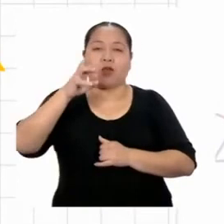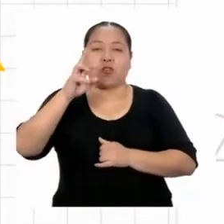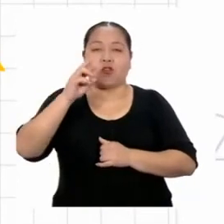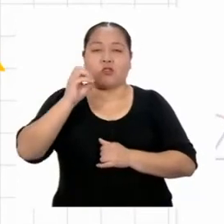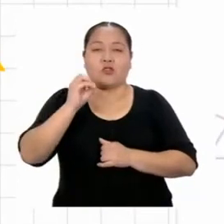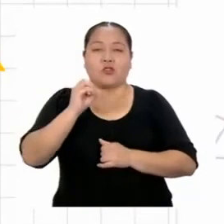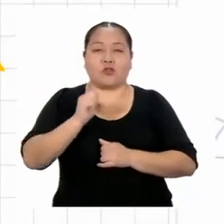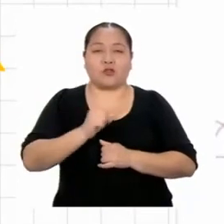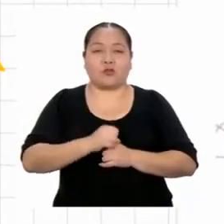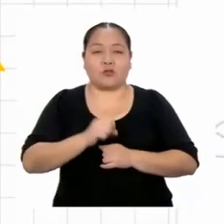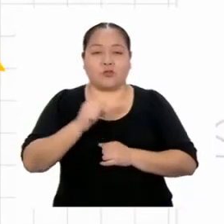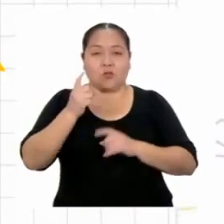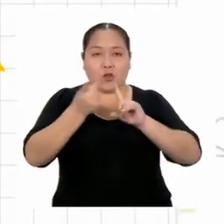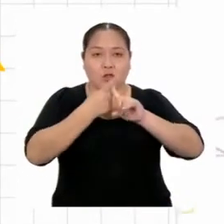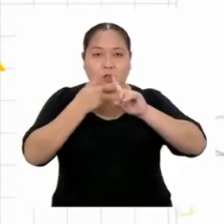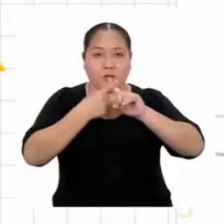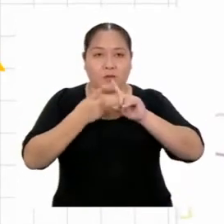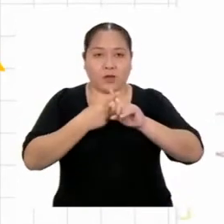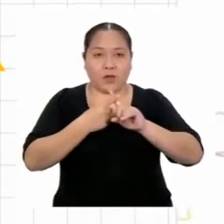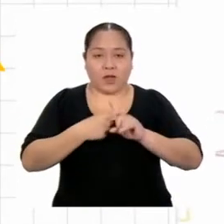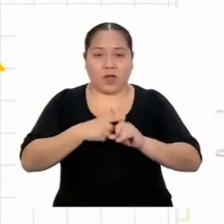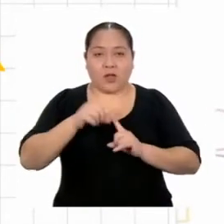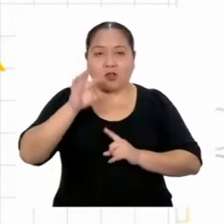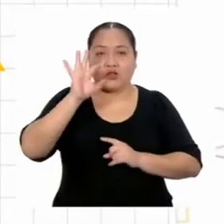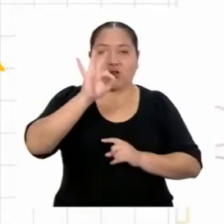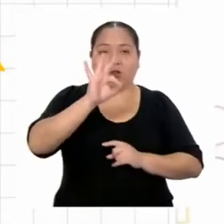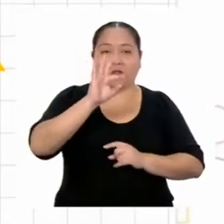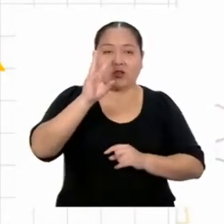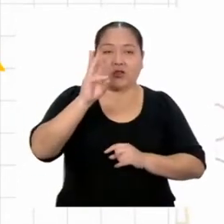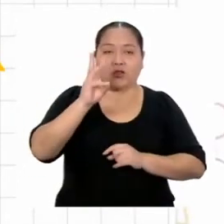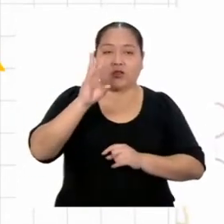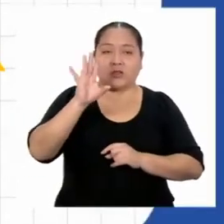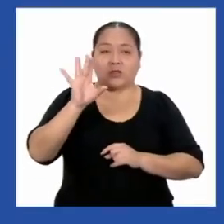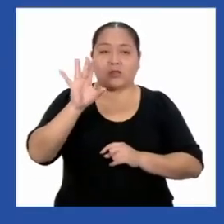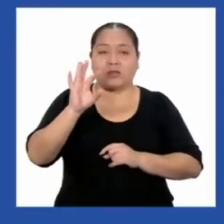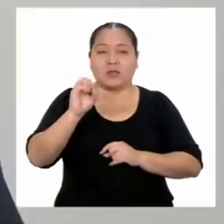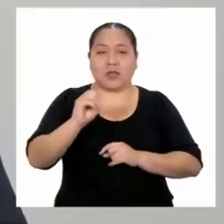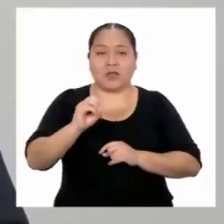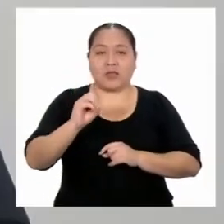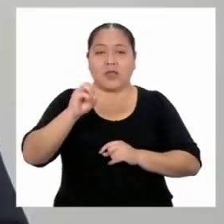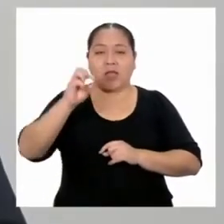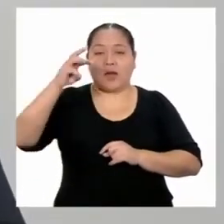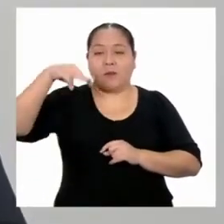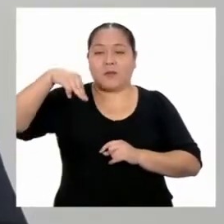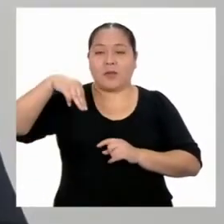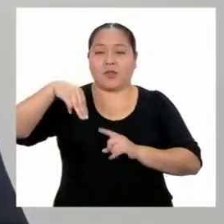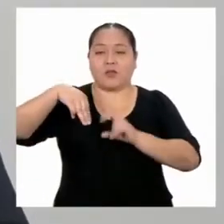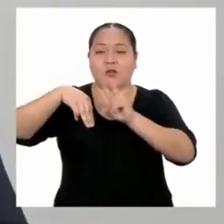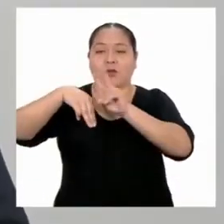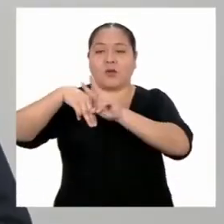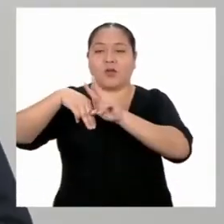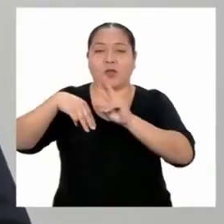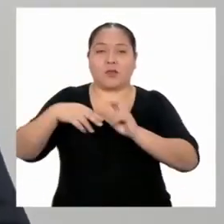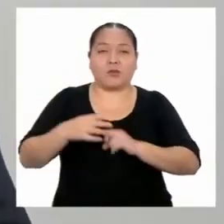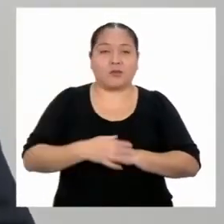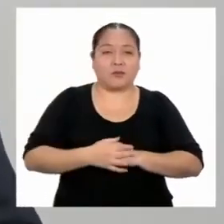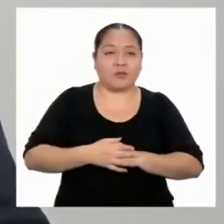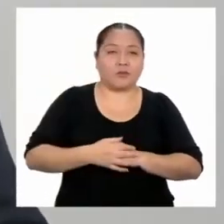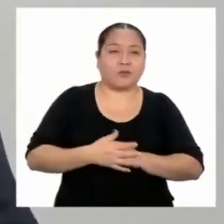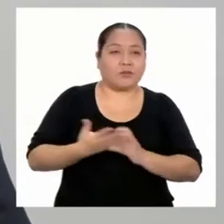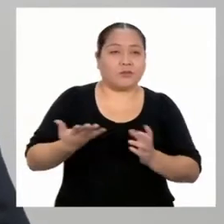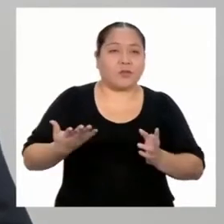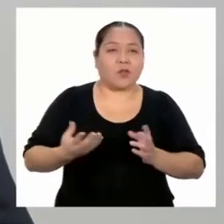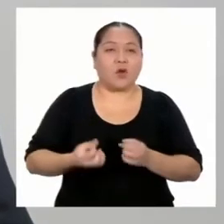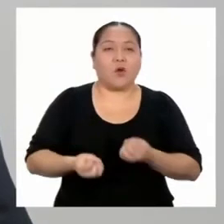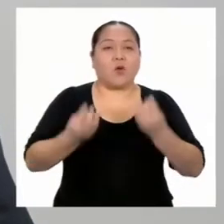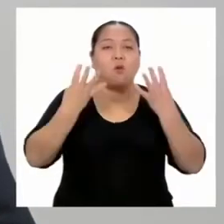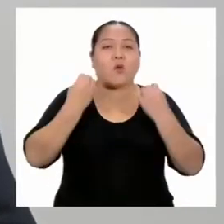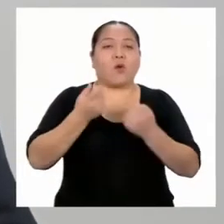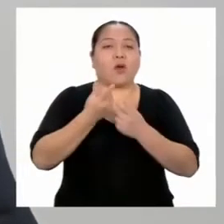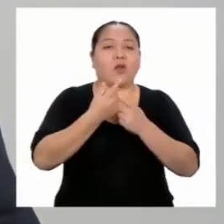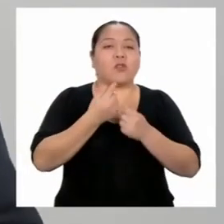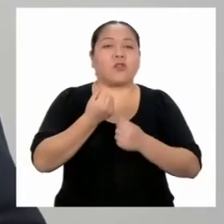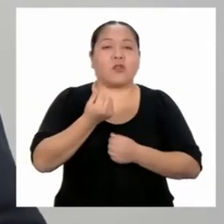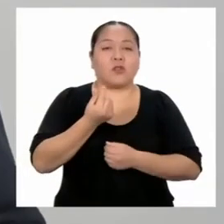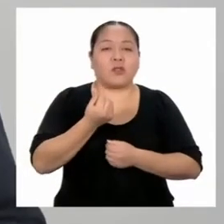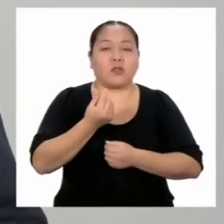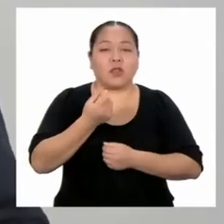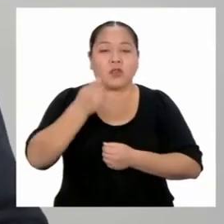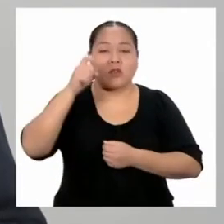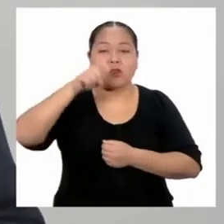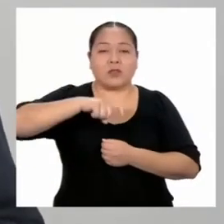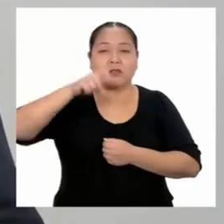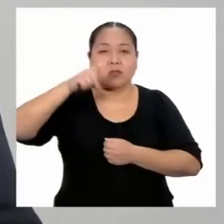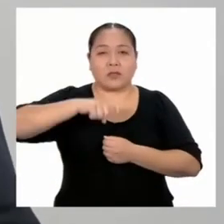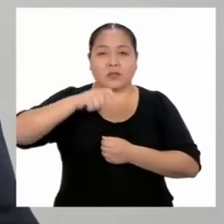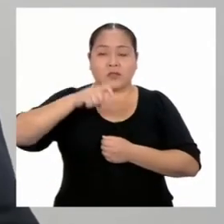Multiplicamos y nos sale 960 metros cuadrados. Entonces, ¿cuánto dinero necesita tu abuelo para poder